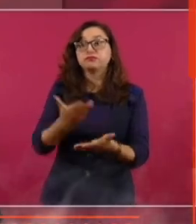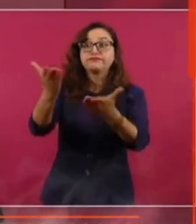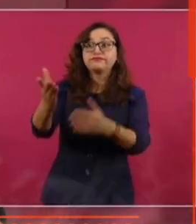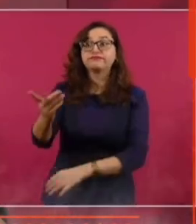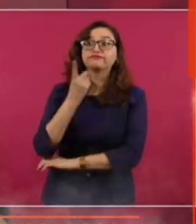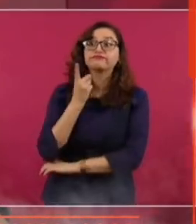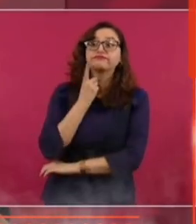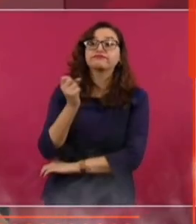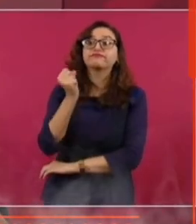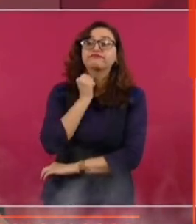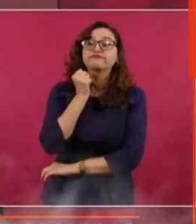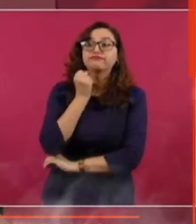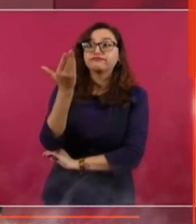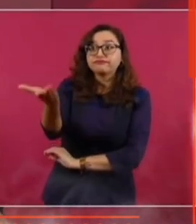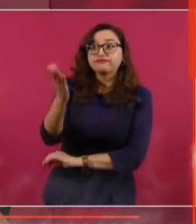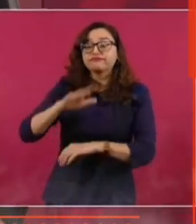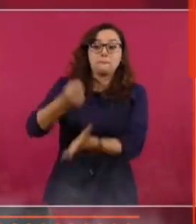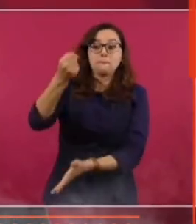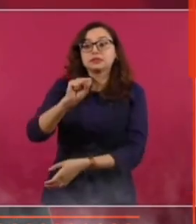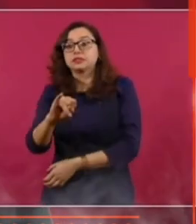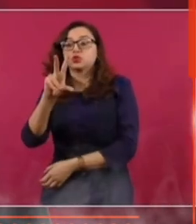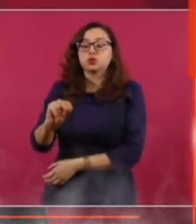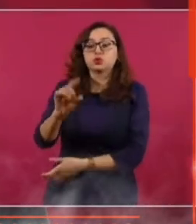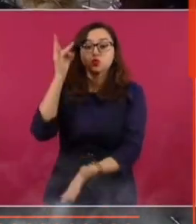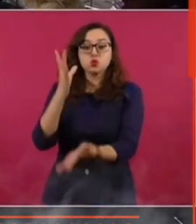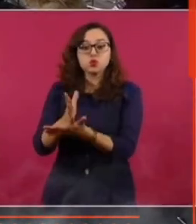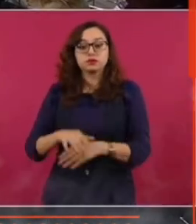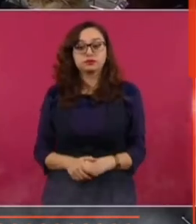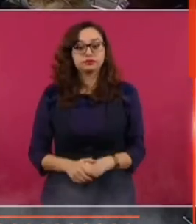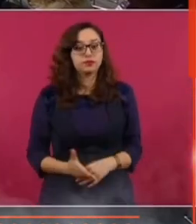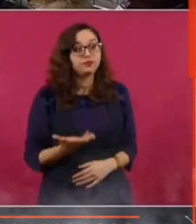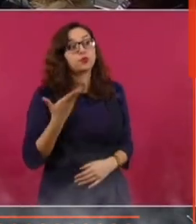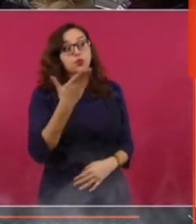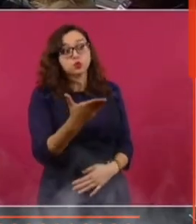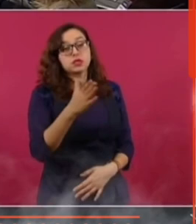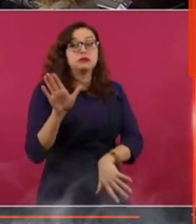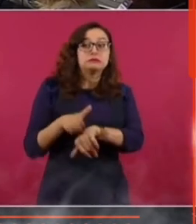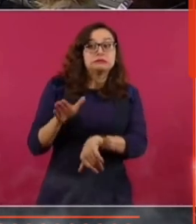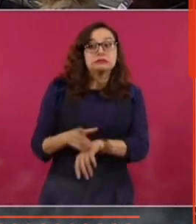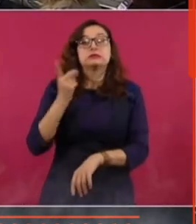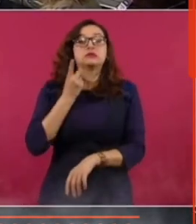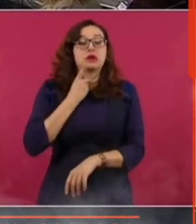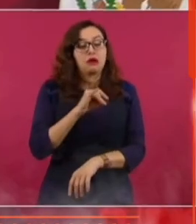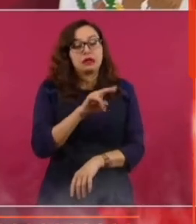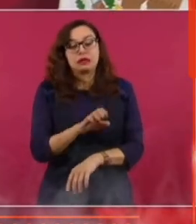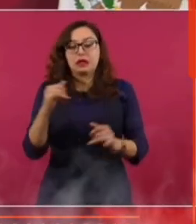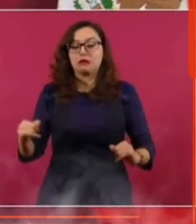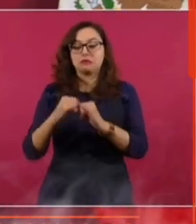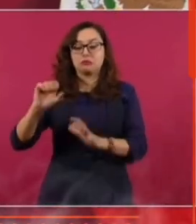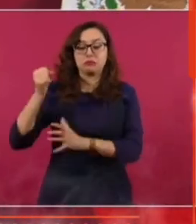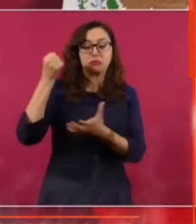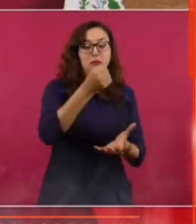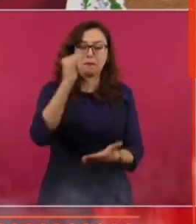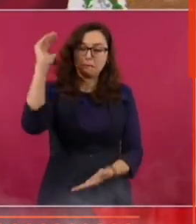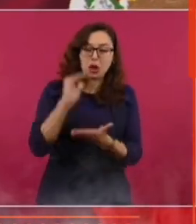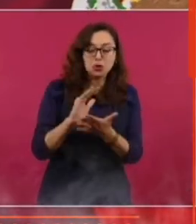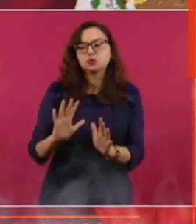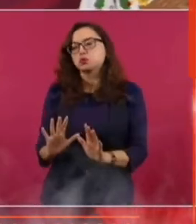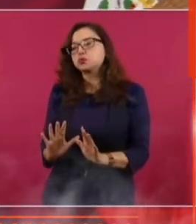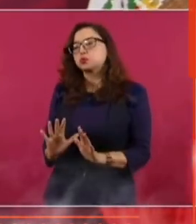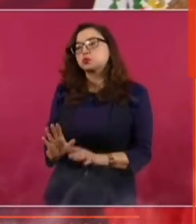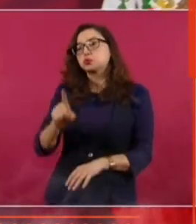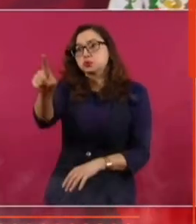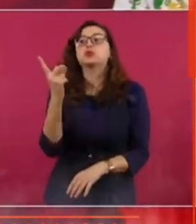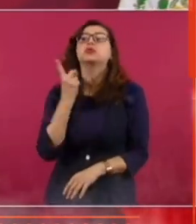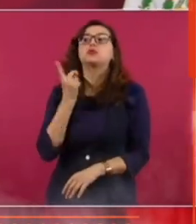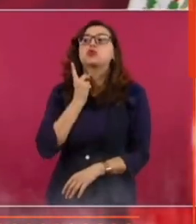en particular la Cámara de Diputados. Haría un llamado a los diputados para que recorten o para que se apuntan... Ellos pueden ahí hacer el ajuste. Nosotros no. Por